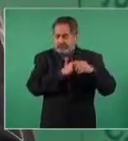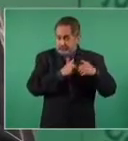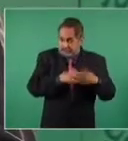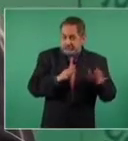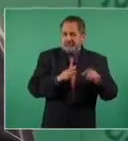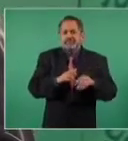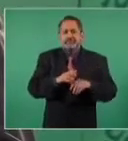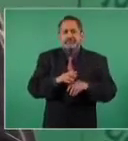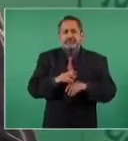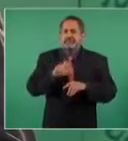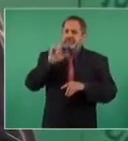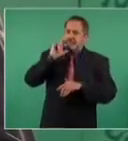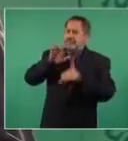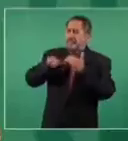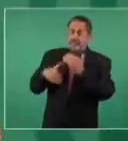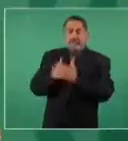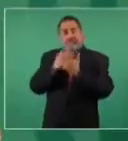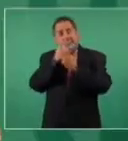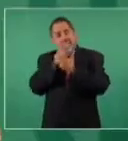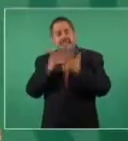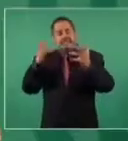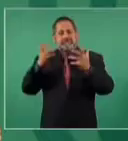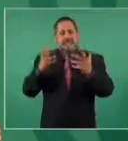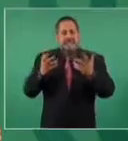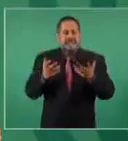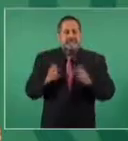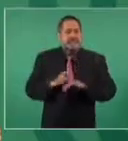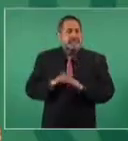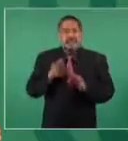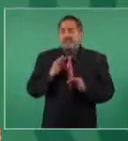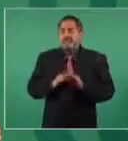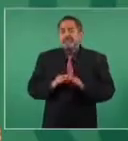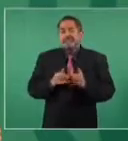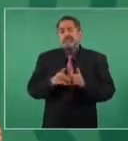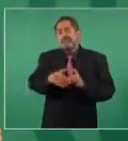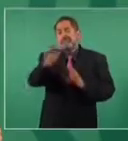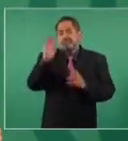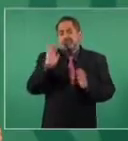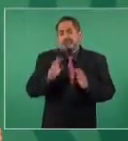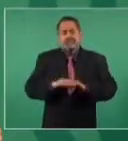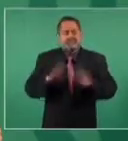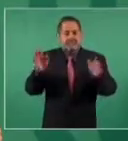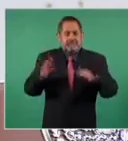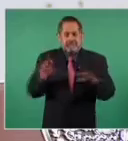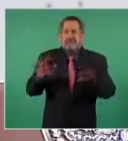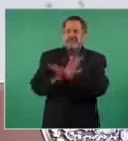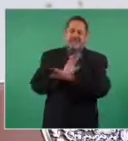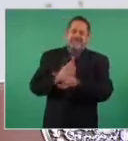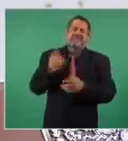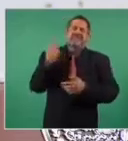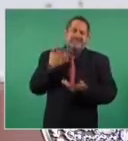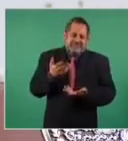y luego el grito y ya se quedó así ¿y para qué lo cambiamos?